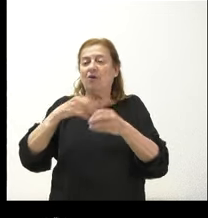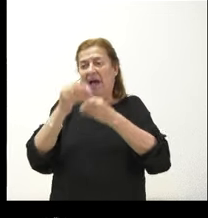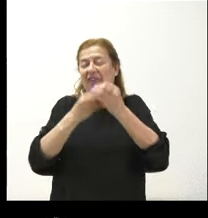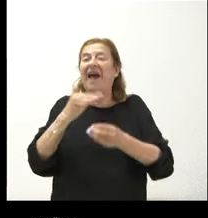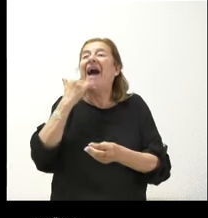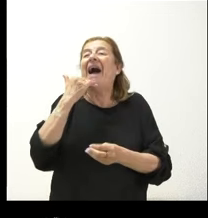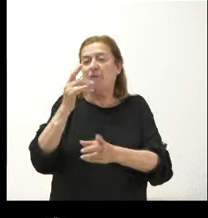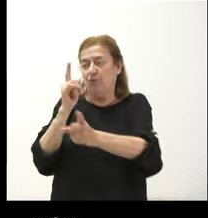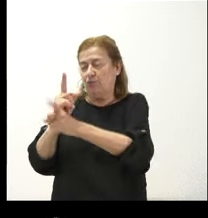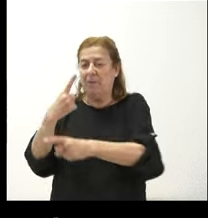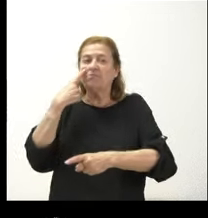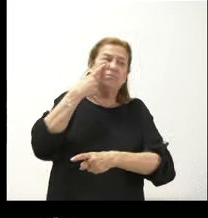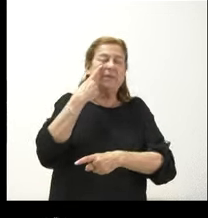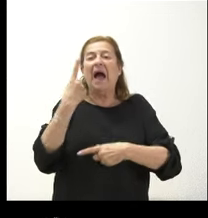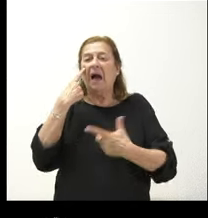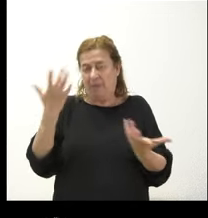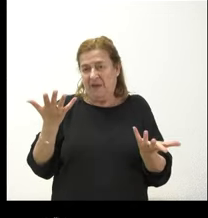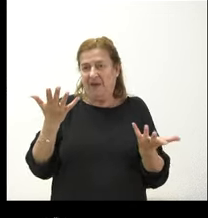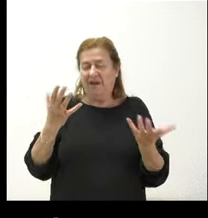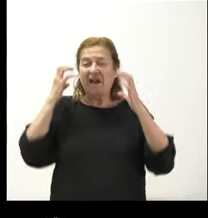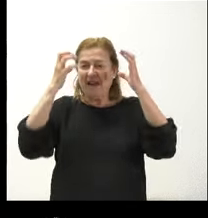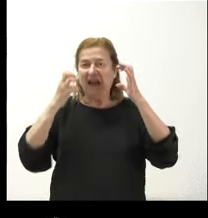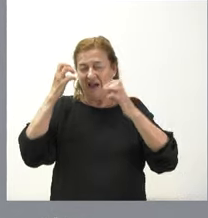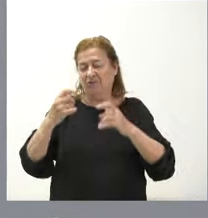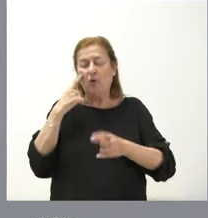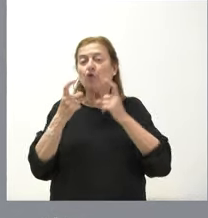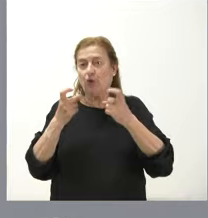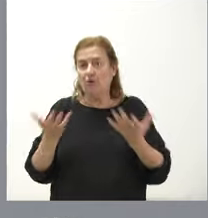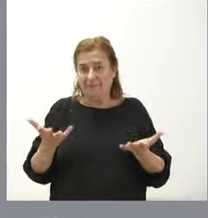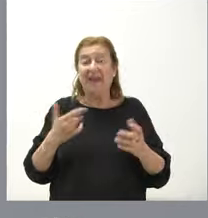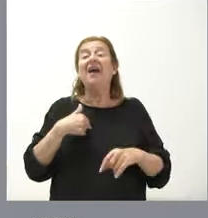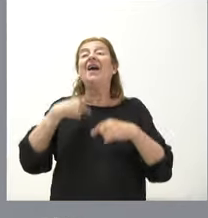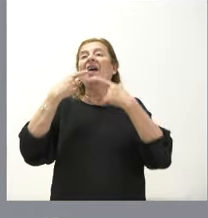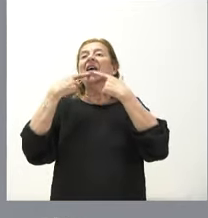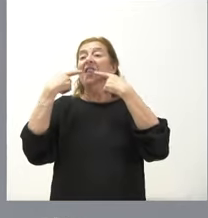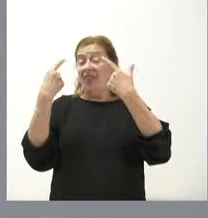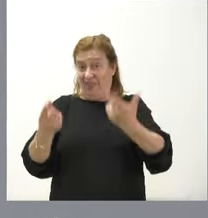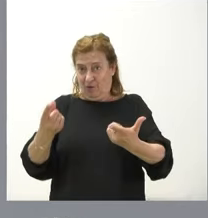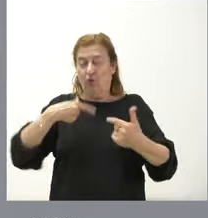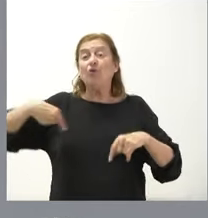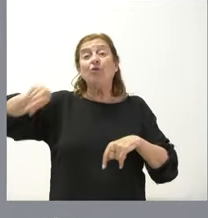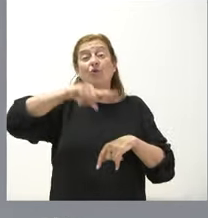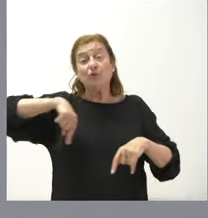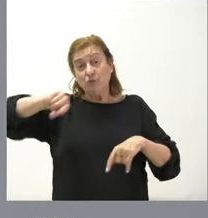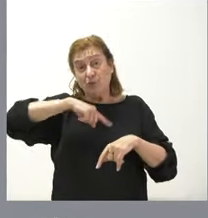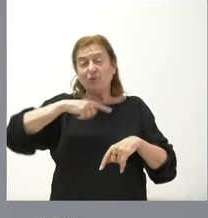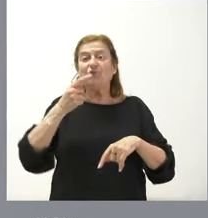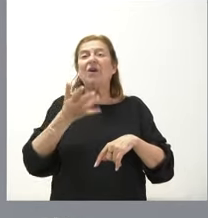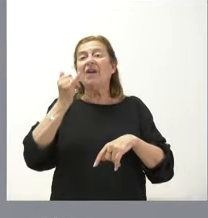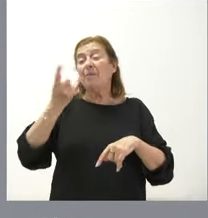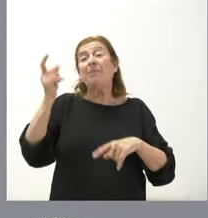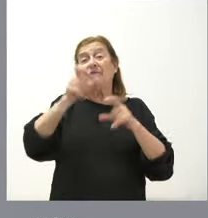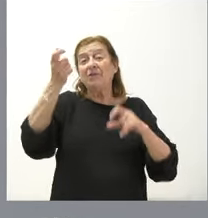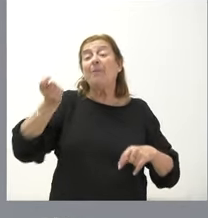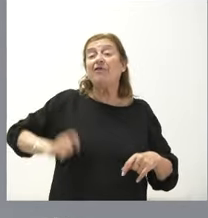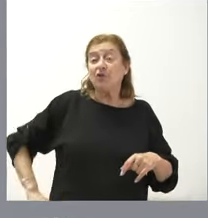en las inspecciones y controles que pasan en las granjas. Muchas gracias. Como les digo, nosotros tenemos unos profesionales